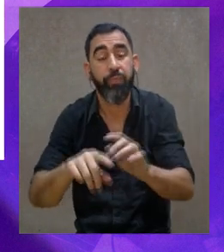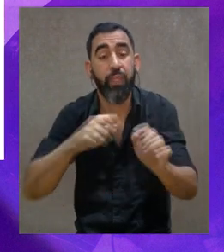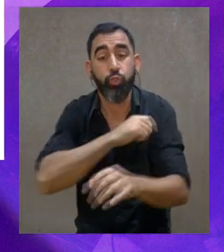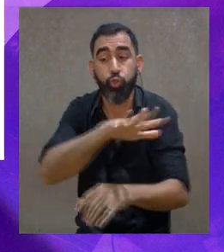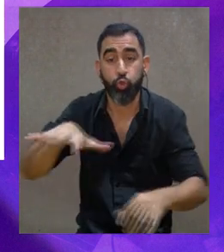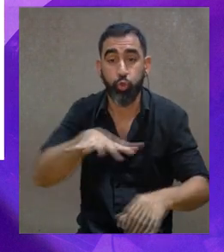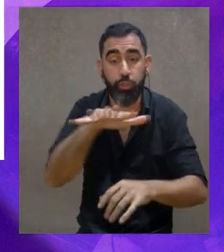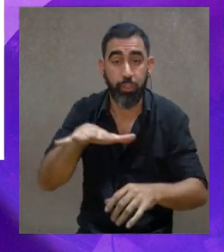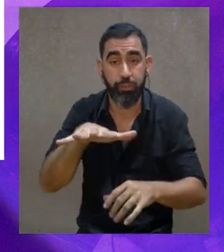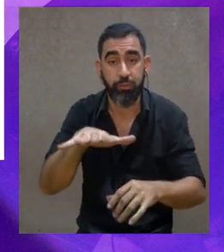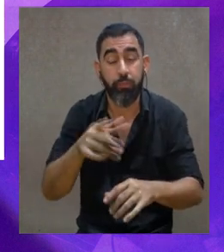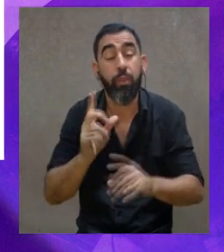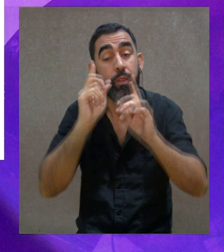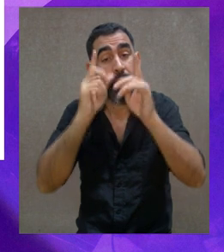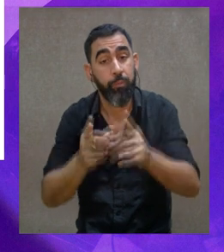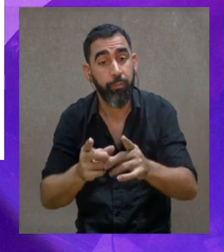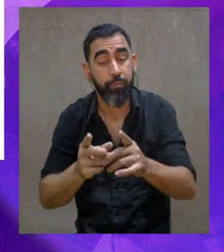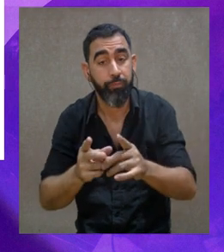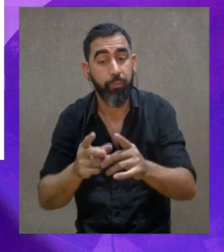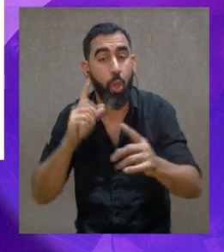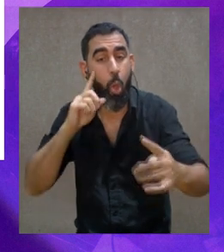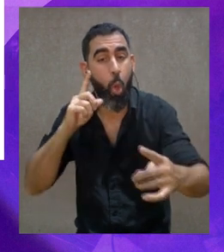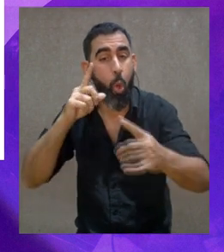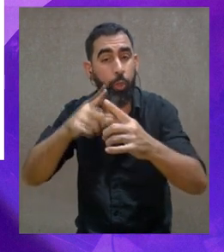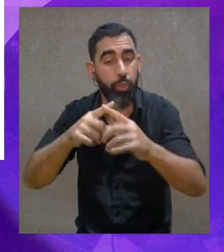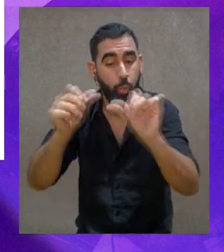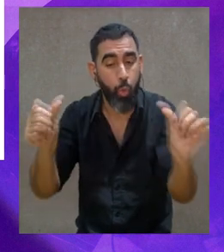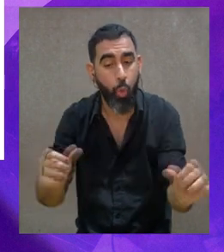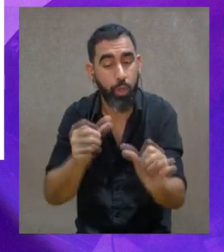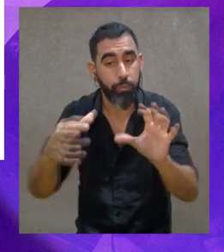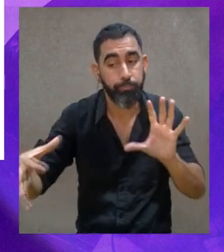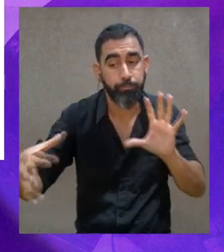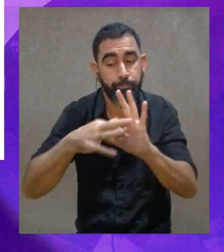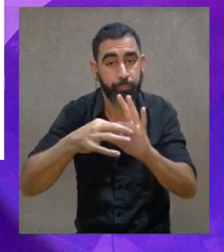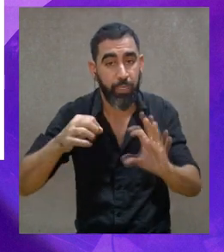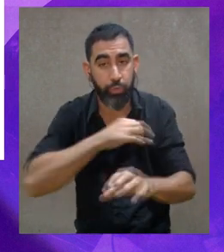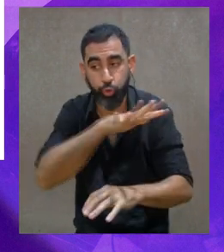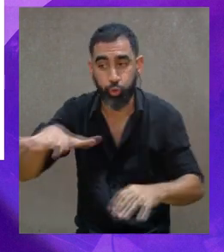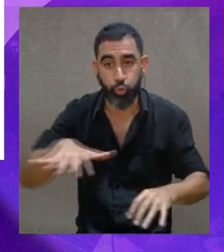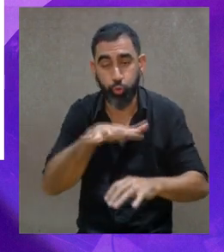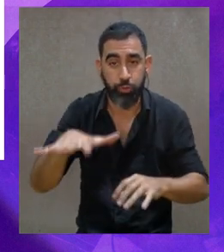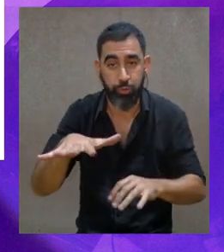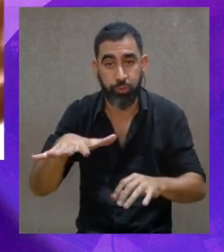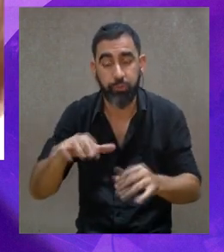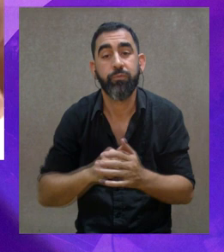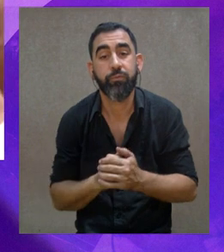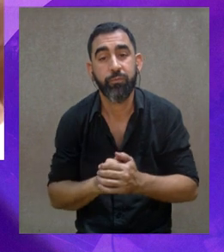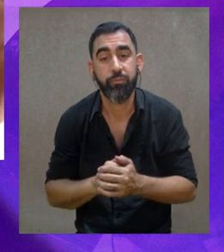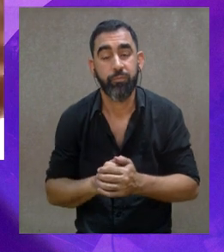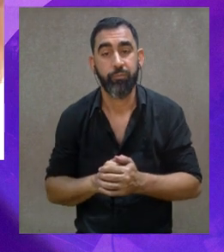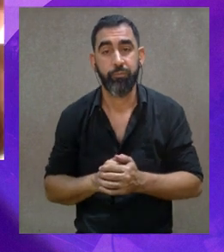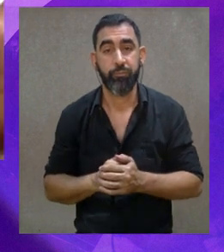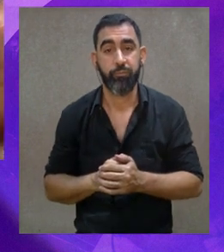educativos muchas veces todavía se sigue entendiendo, aunque esto está en plena transformación y eso es bien interesante. Hace